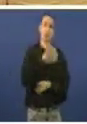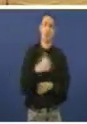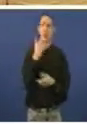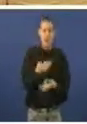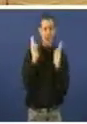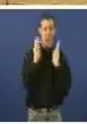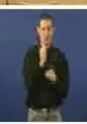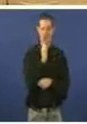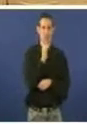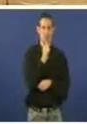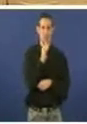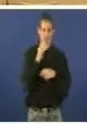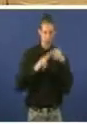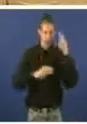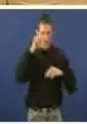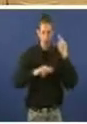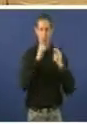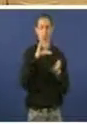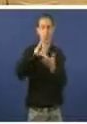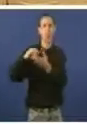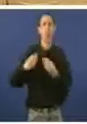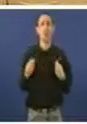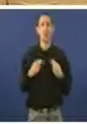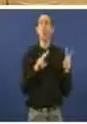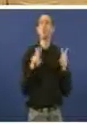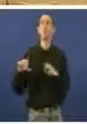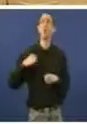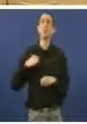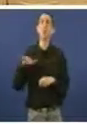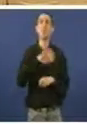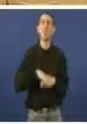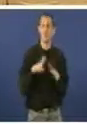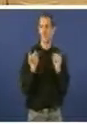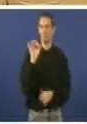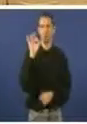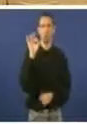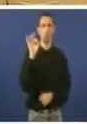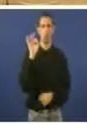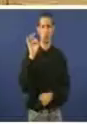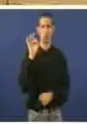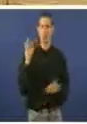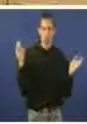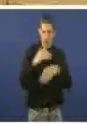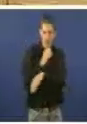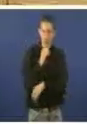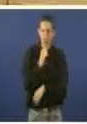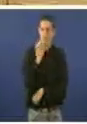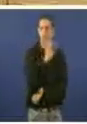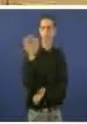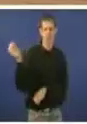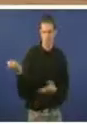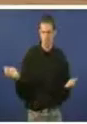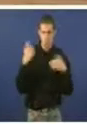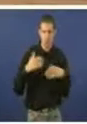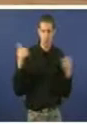construindo. Onde se está construindo un novo hospital? En ningún sitio, en ningún sitio, señor Feijó, en ningún